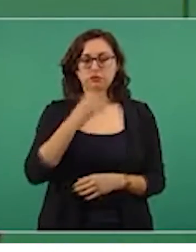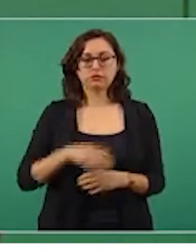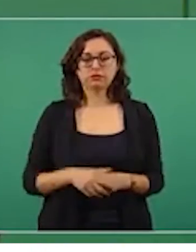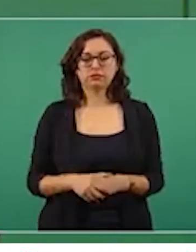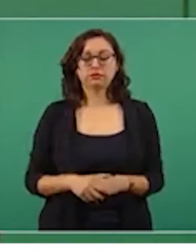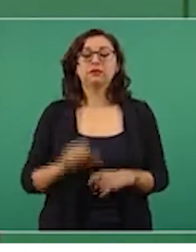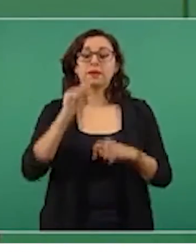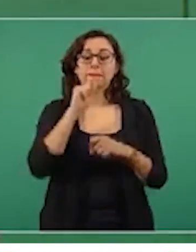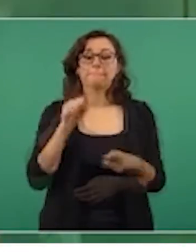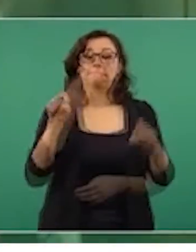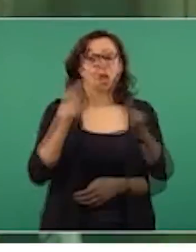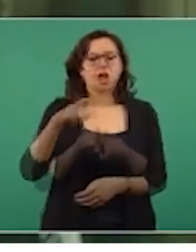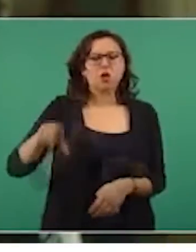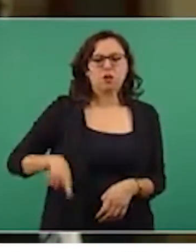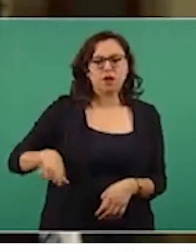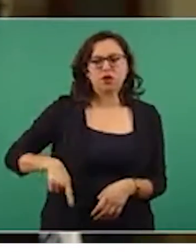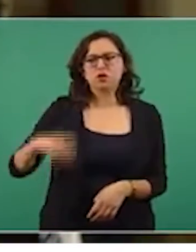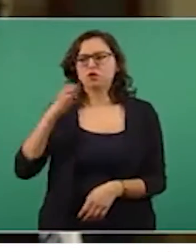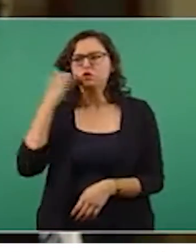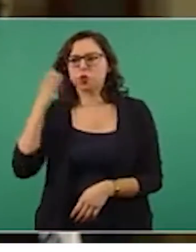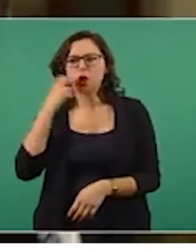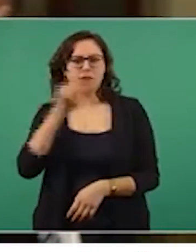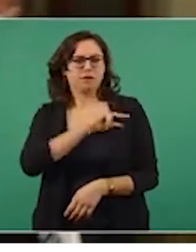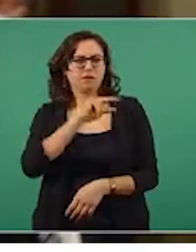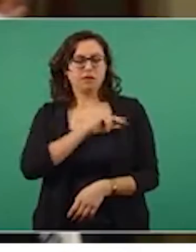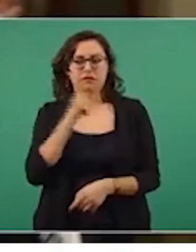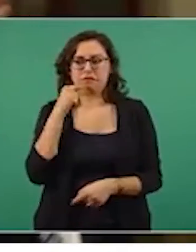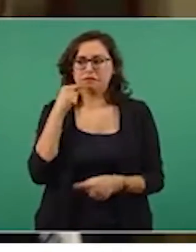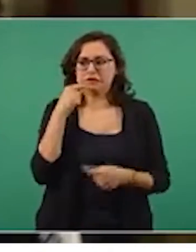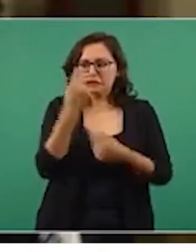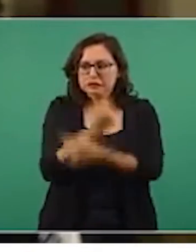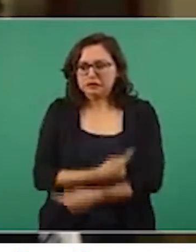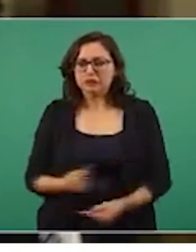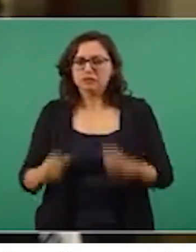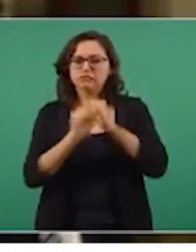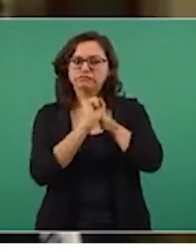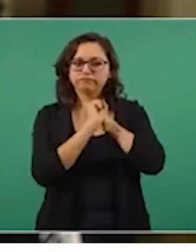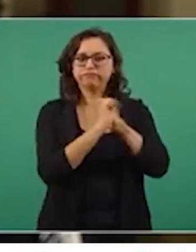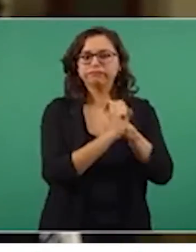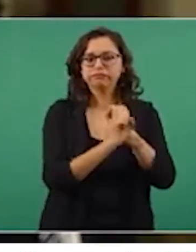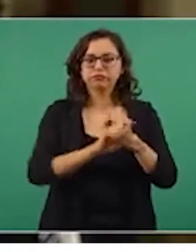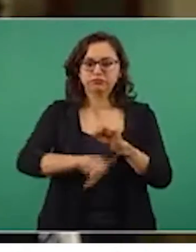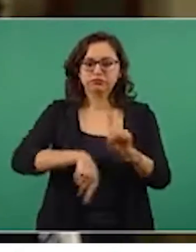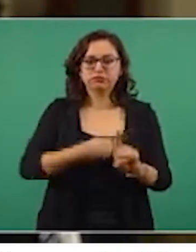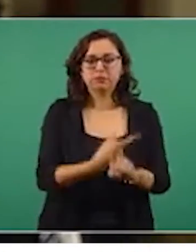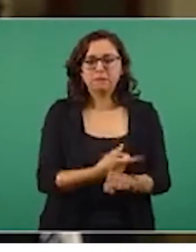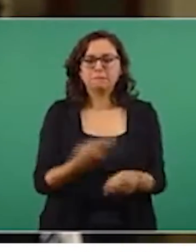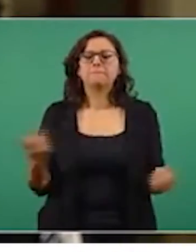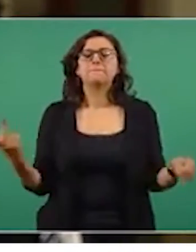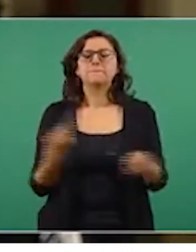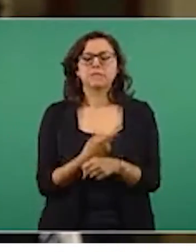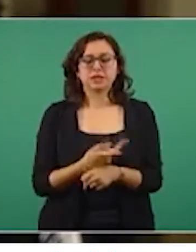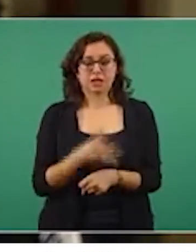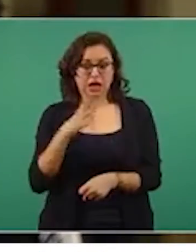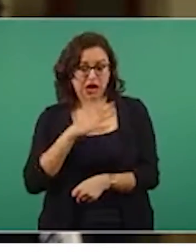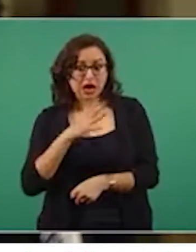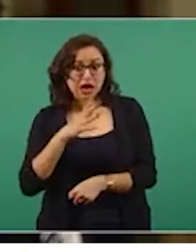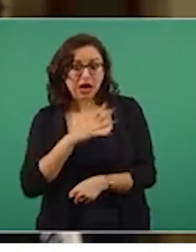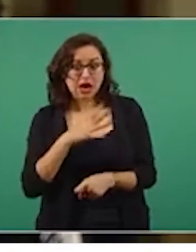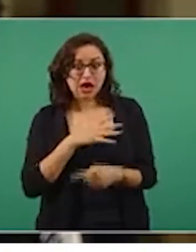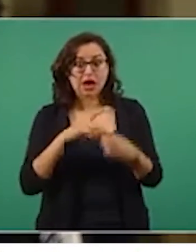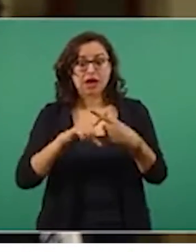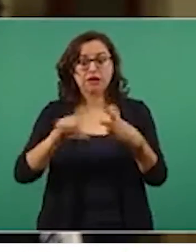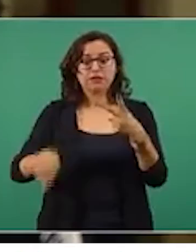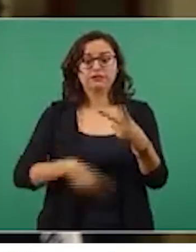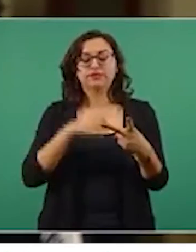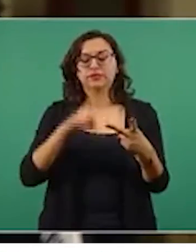Secretaría de Relaciones Exteriores. ¿Existe una investigación específica en violencia sexual en escuelas? ¿Cómo se coordinaría la Secretaría de